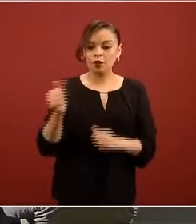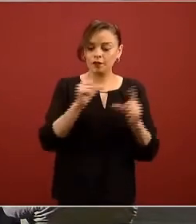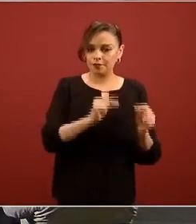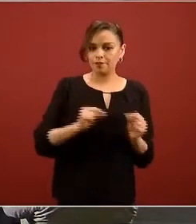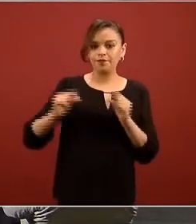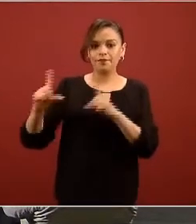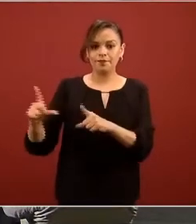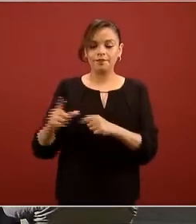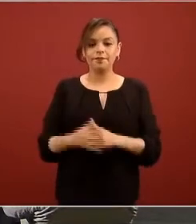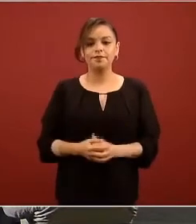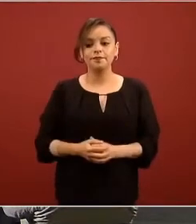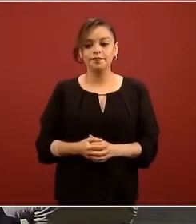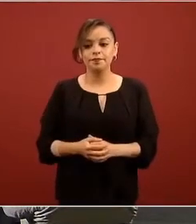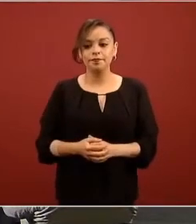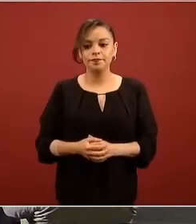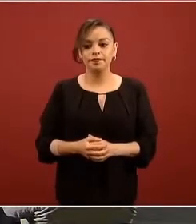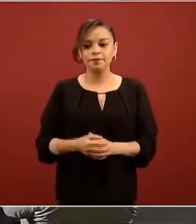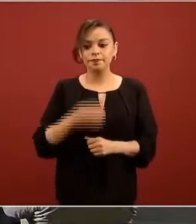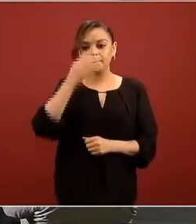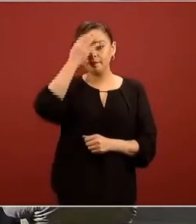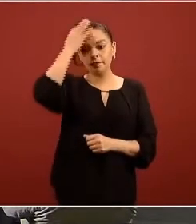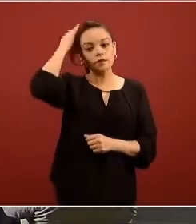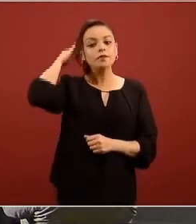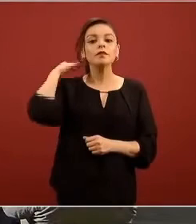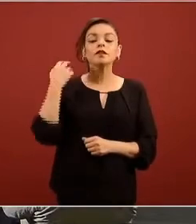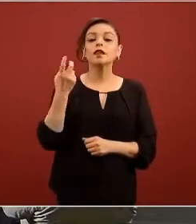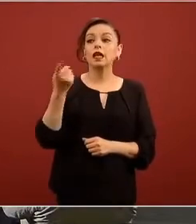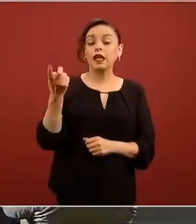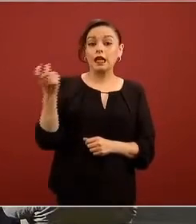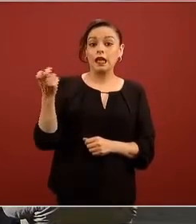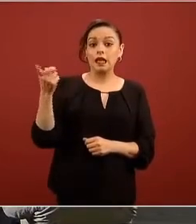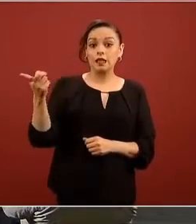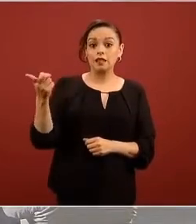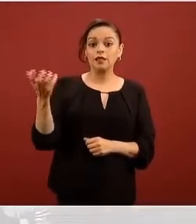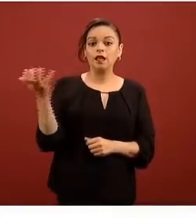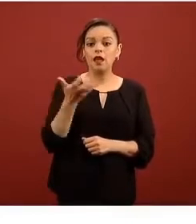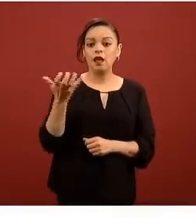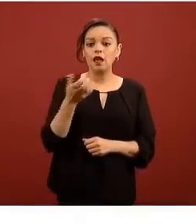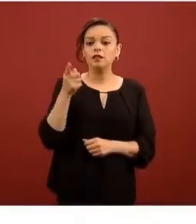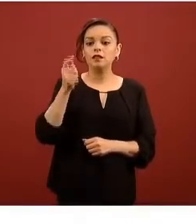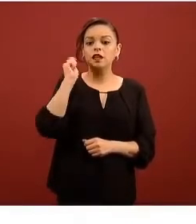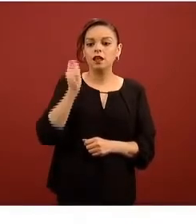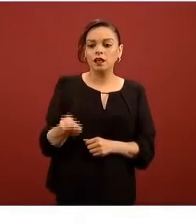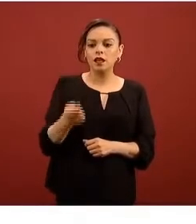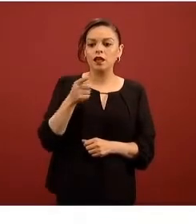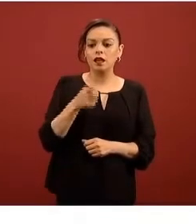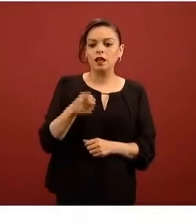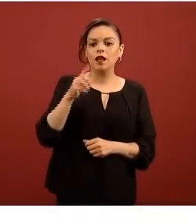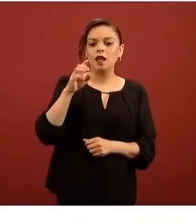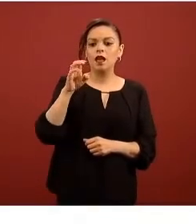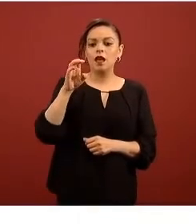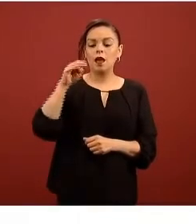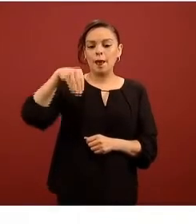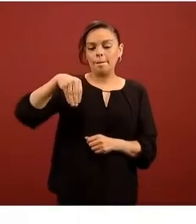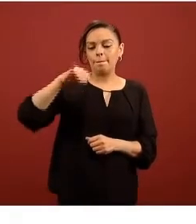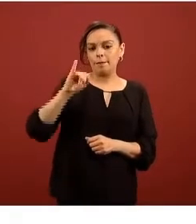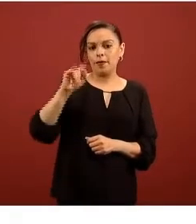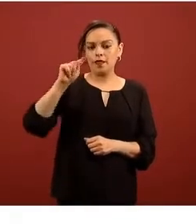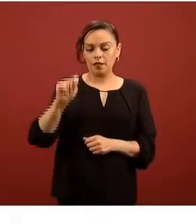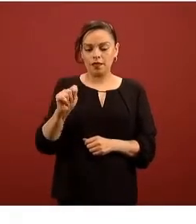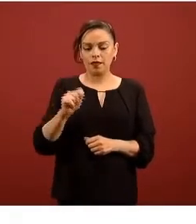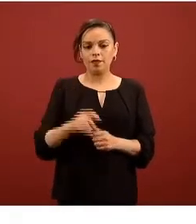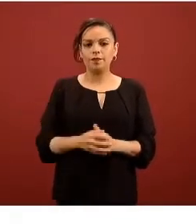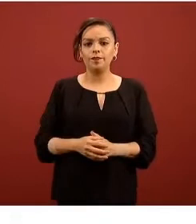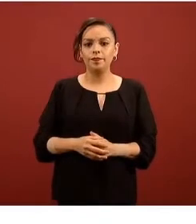este es el primero es un modelo abierto creado por el MIT pero desarrollado con una serie